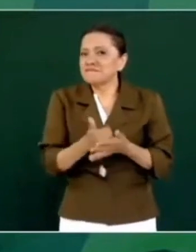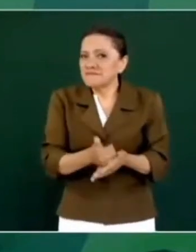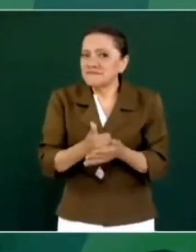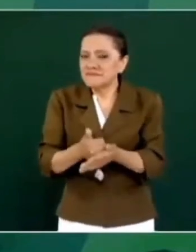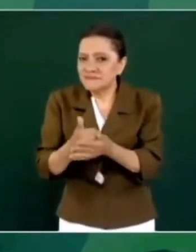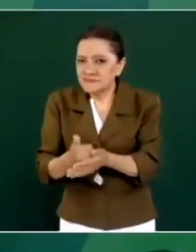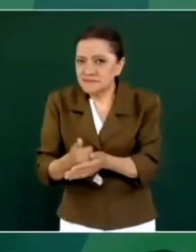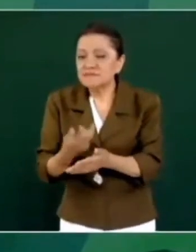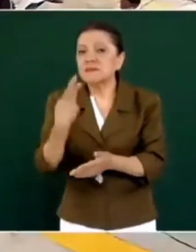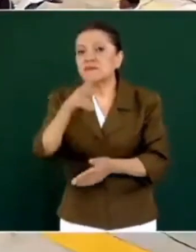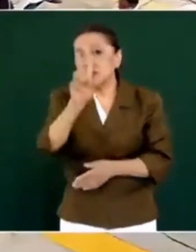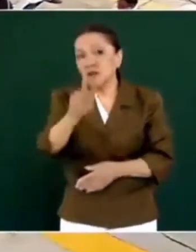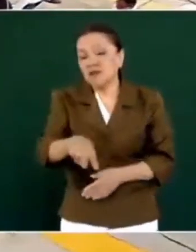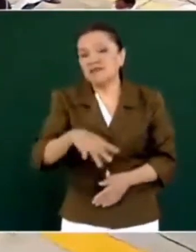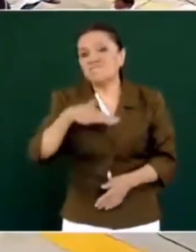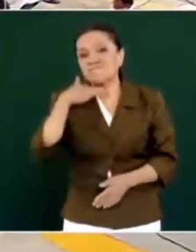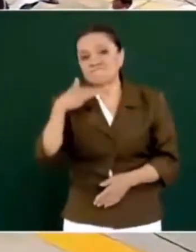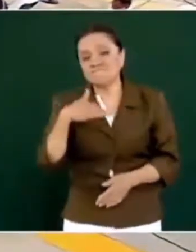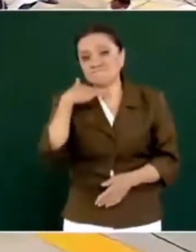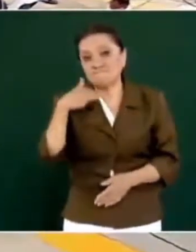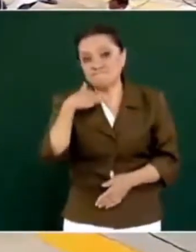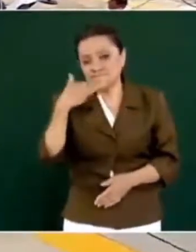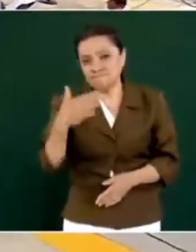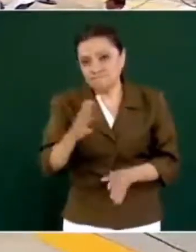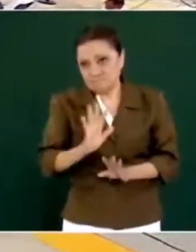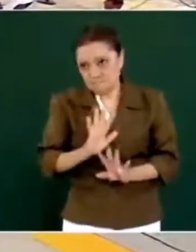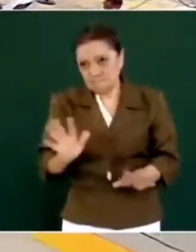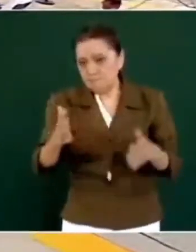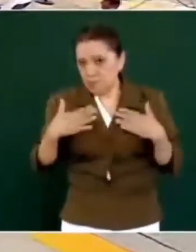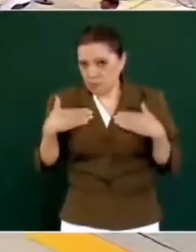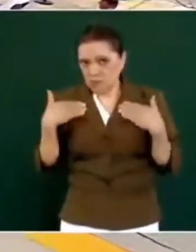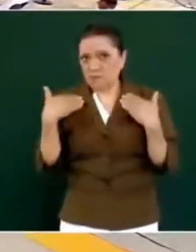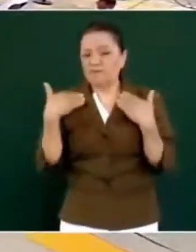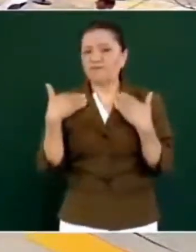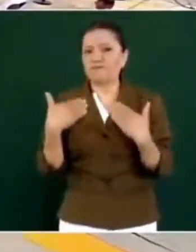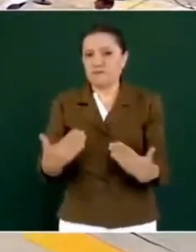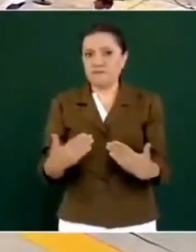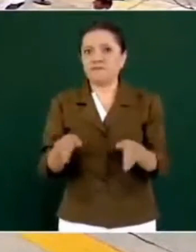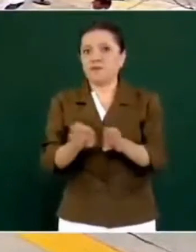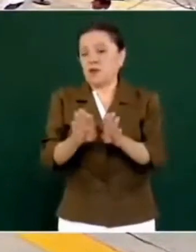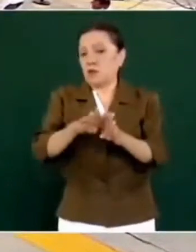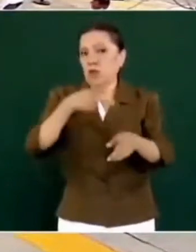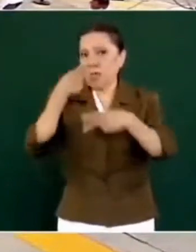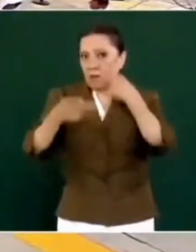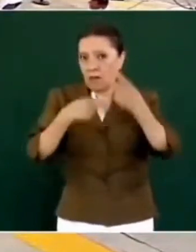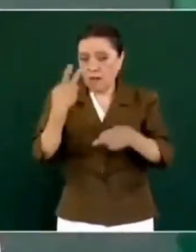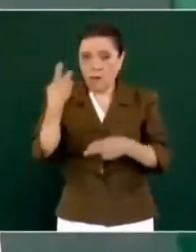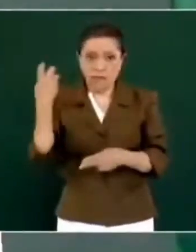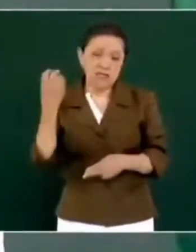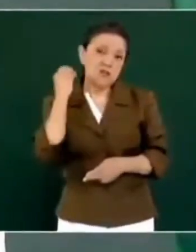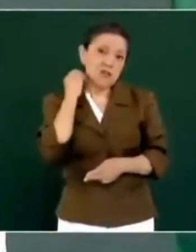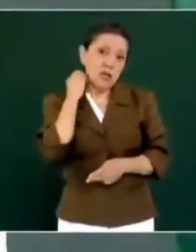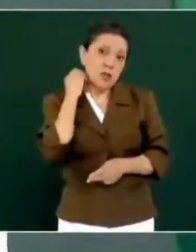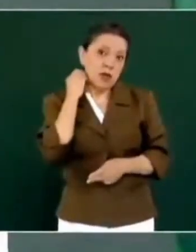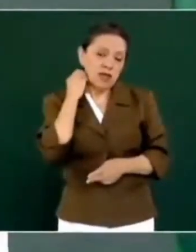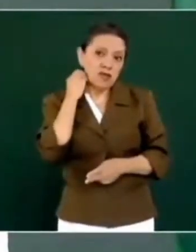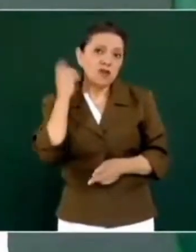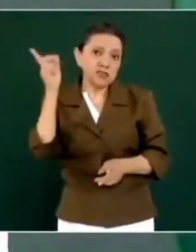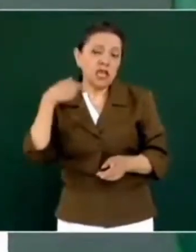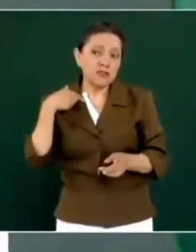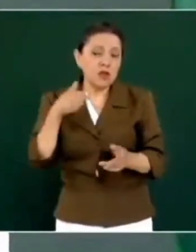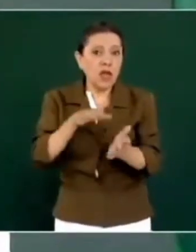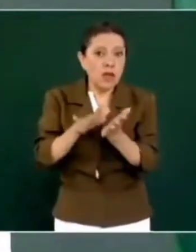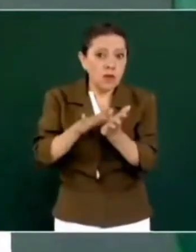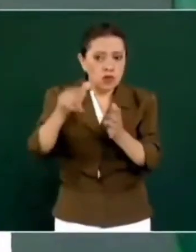tranzas, para decirlo como hablamos aquí en